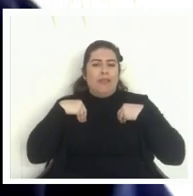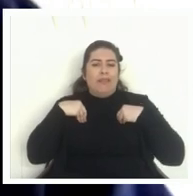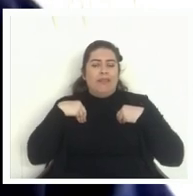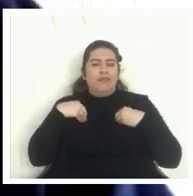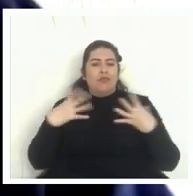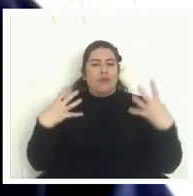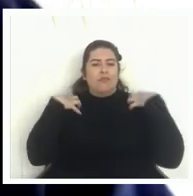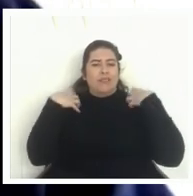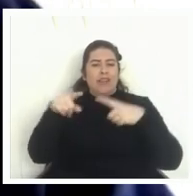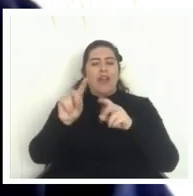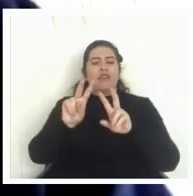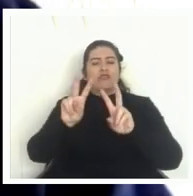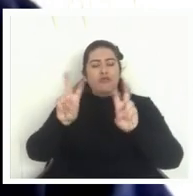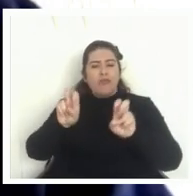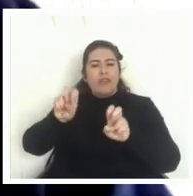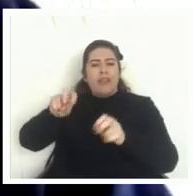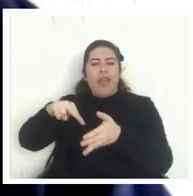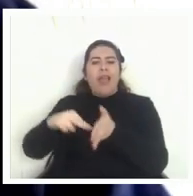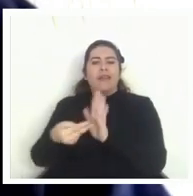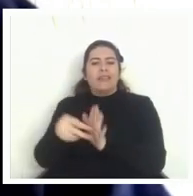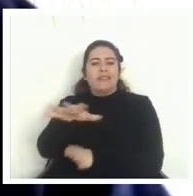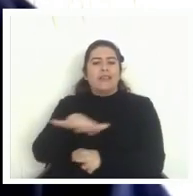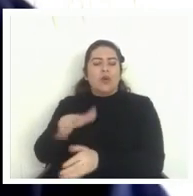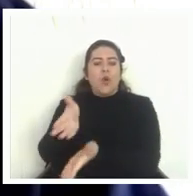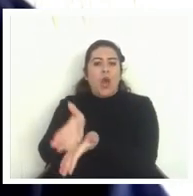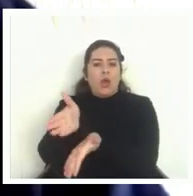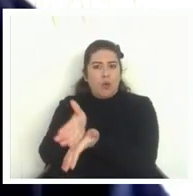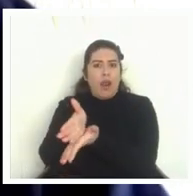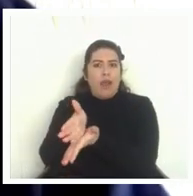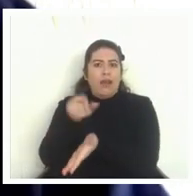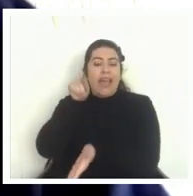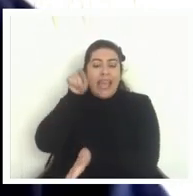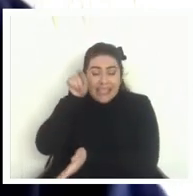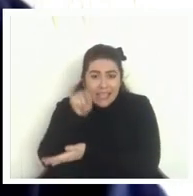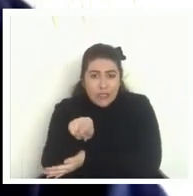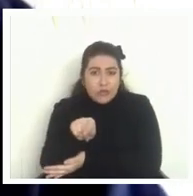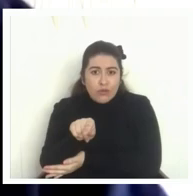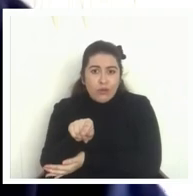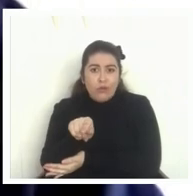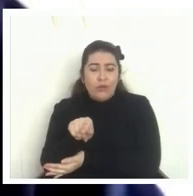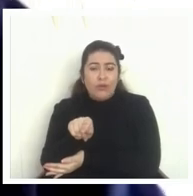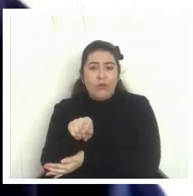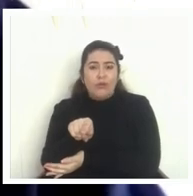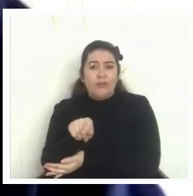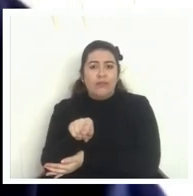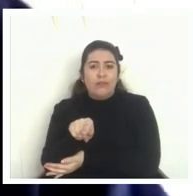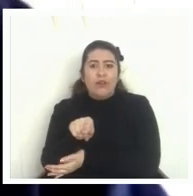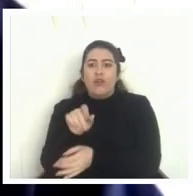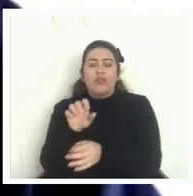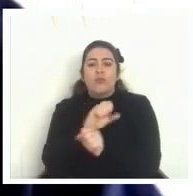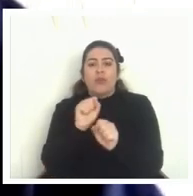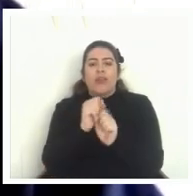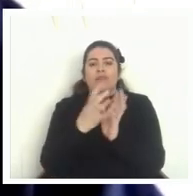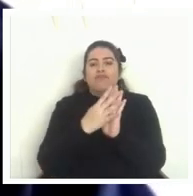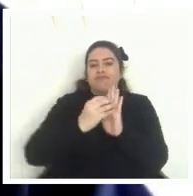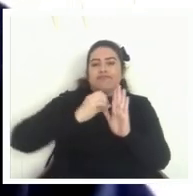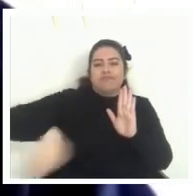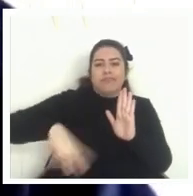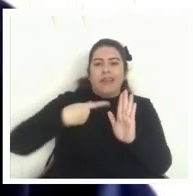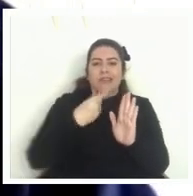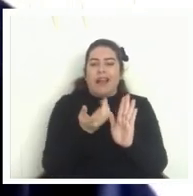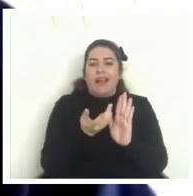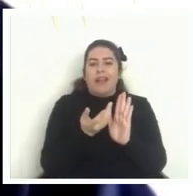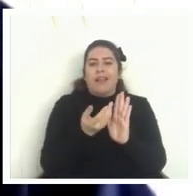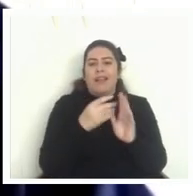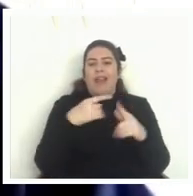escuela que llega a ese punto y eso es lo que yo creo que no debe sacarse de la discusión de manera tan radical